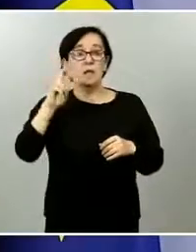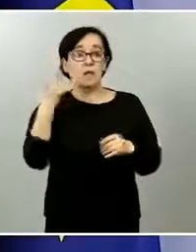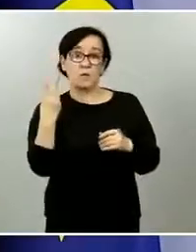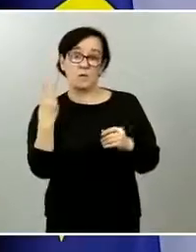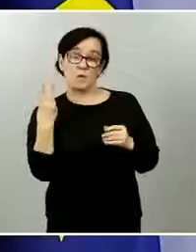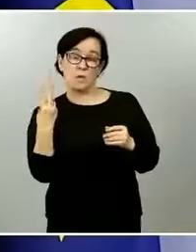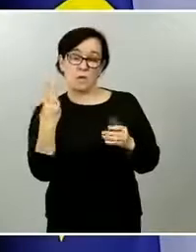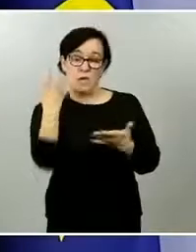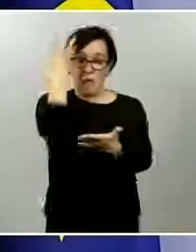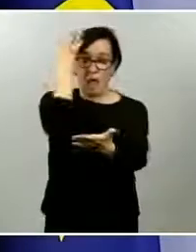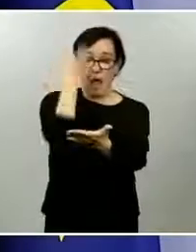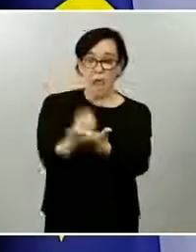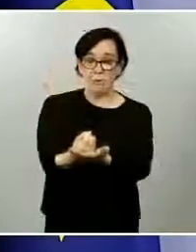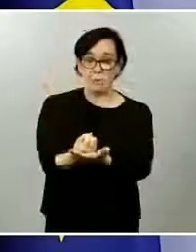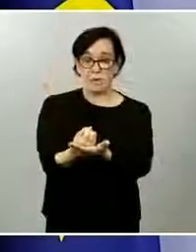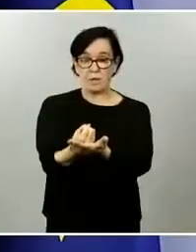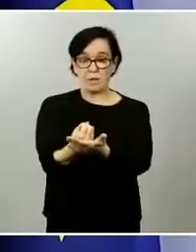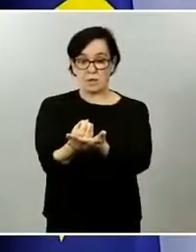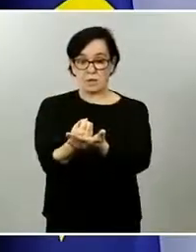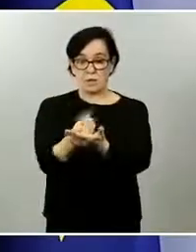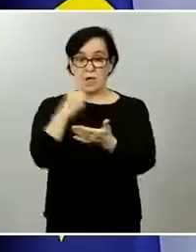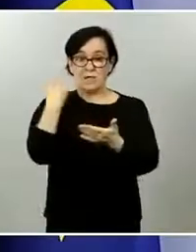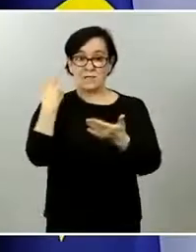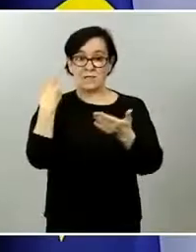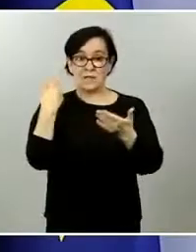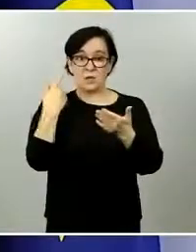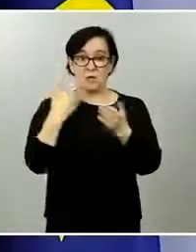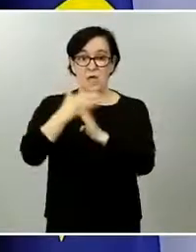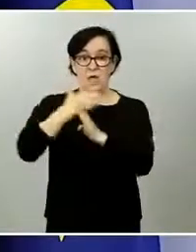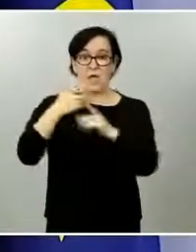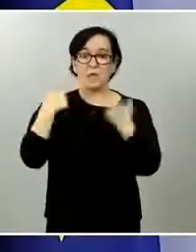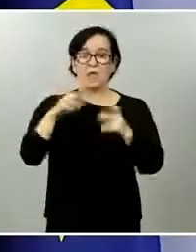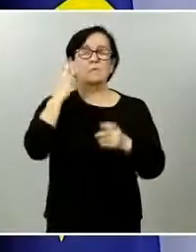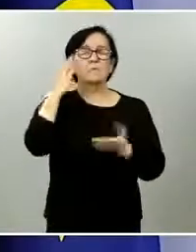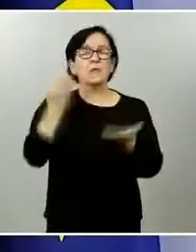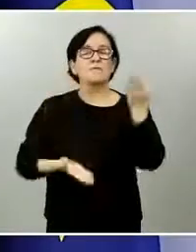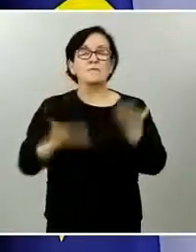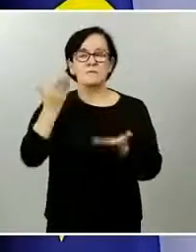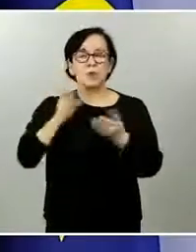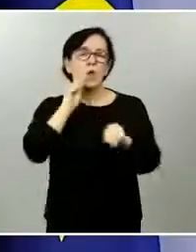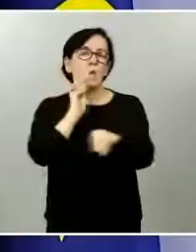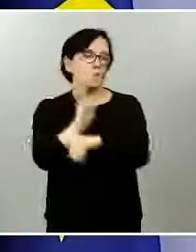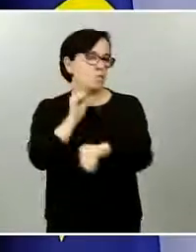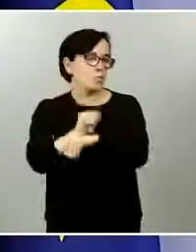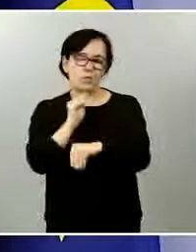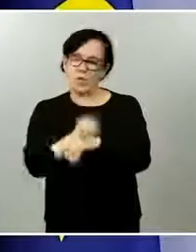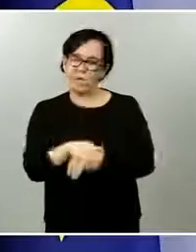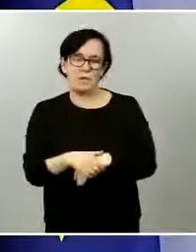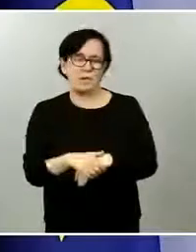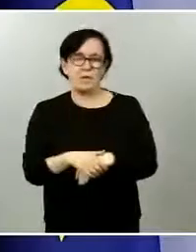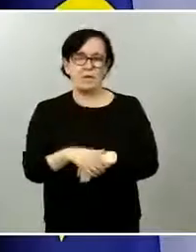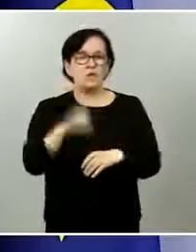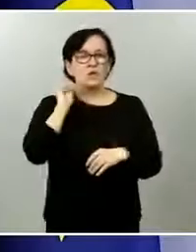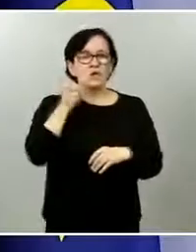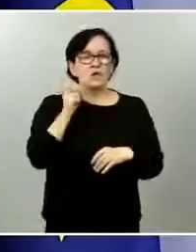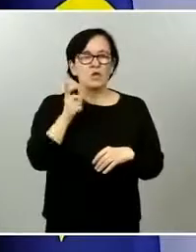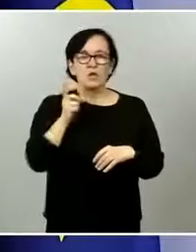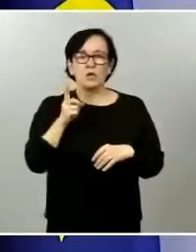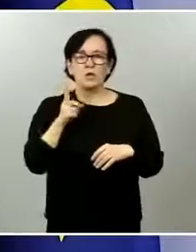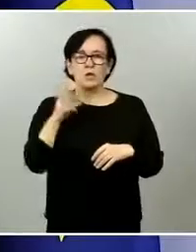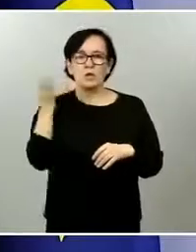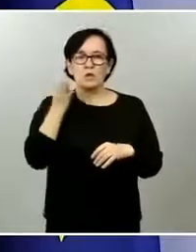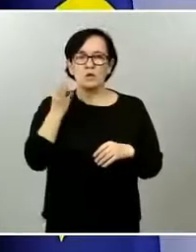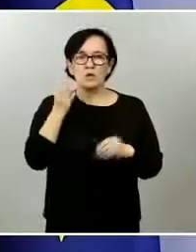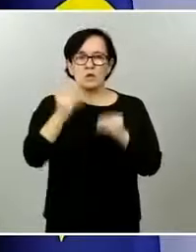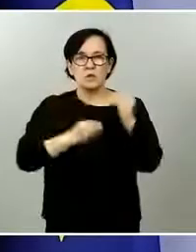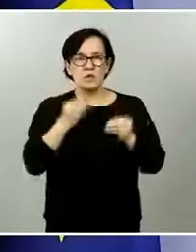liderando la Secretaría de Estado de inteligencia artificial si fuese una aplicación de